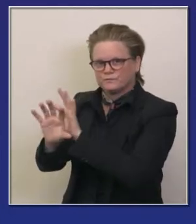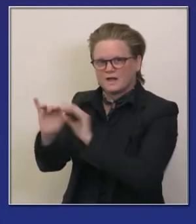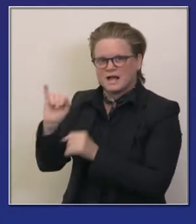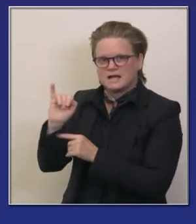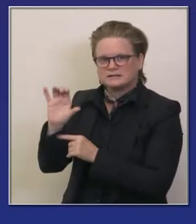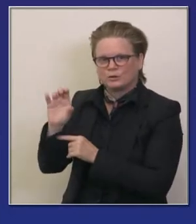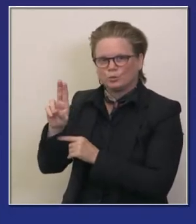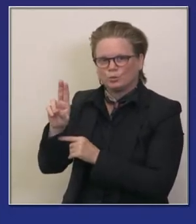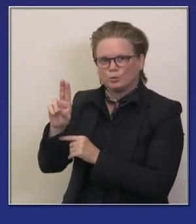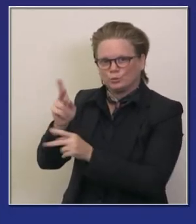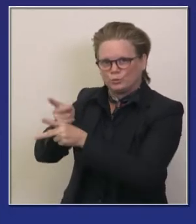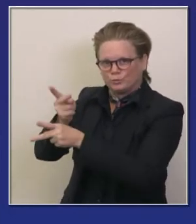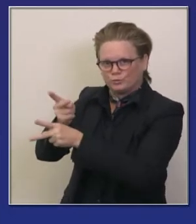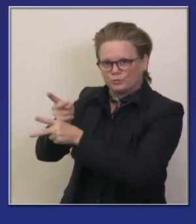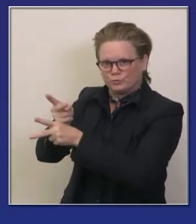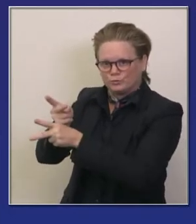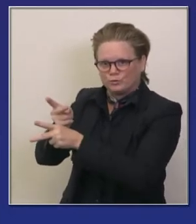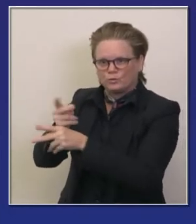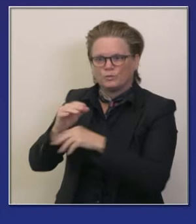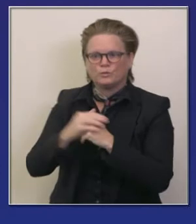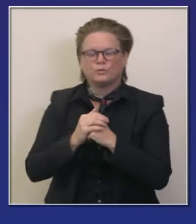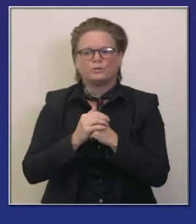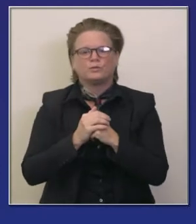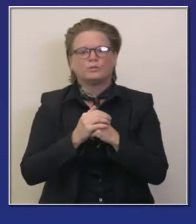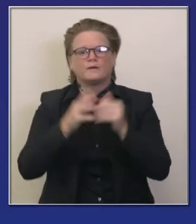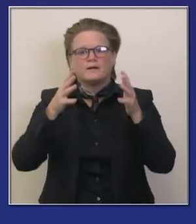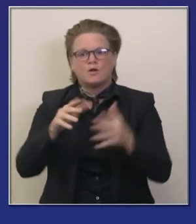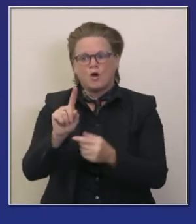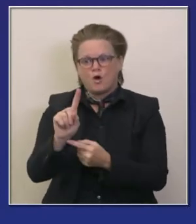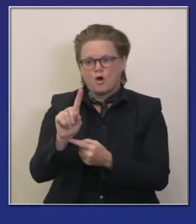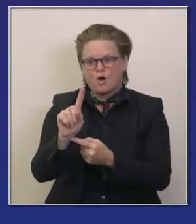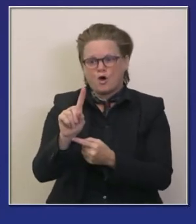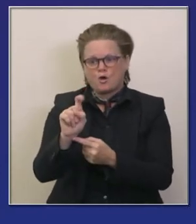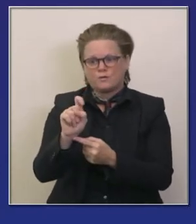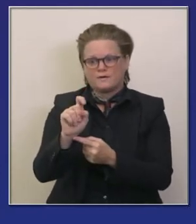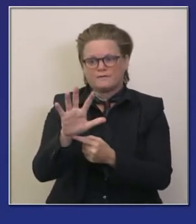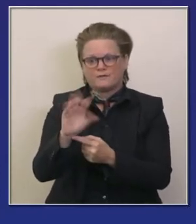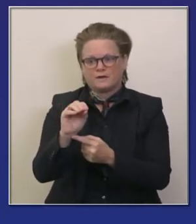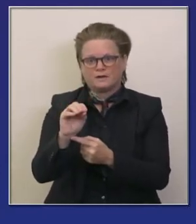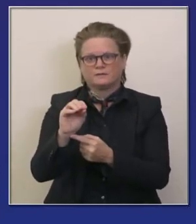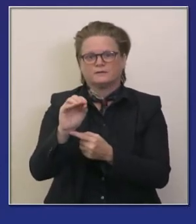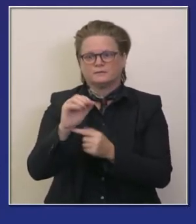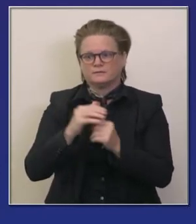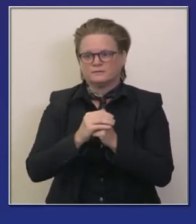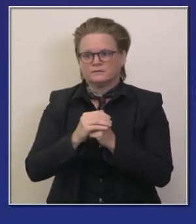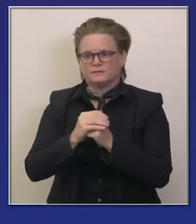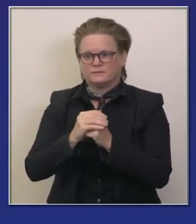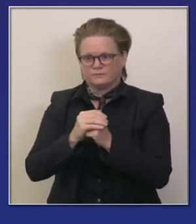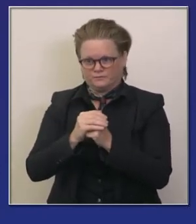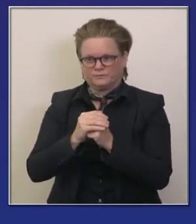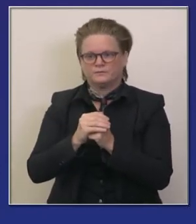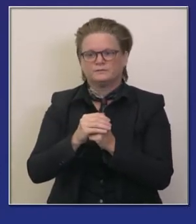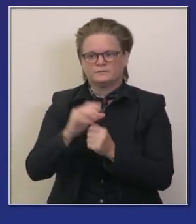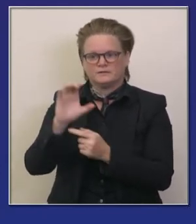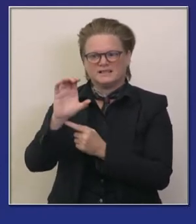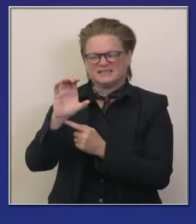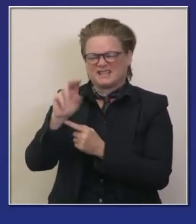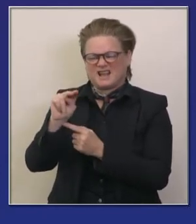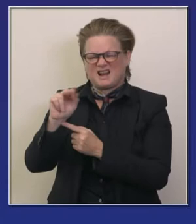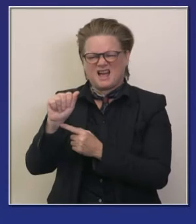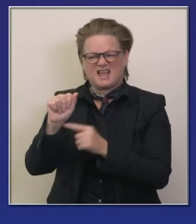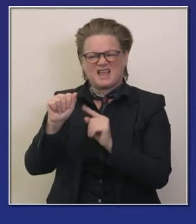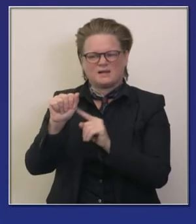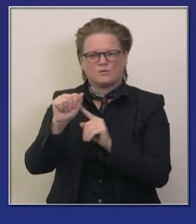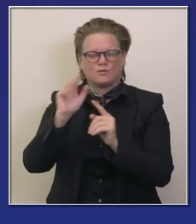enfermeras para ayudar a las enfermeras con la capacitadas en las unidades de atención